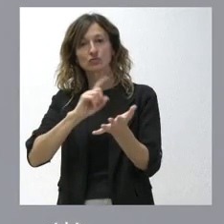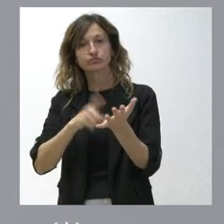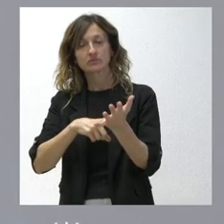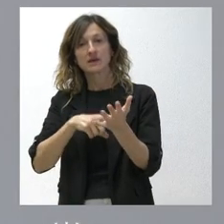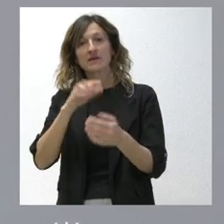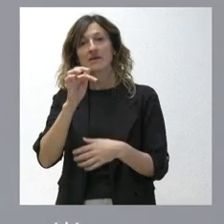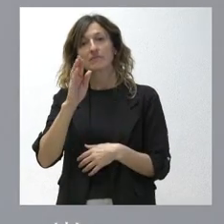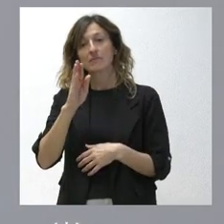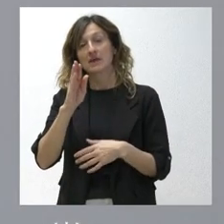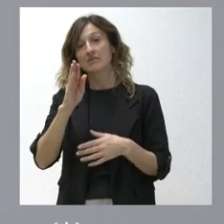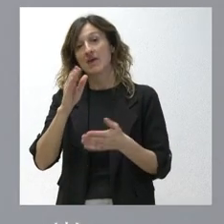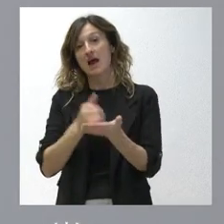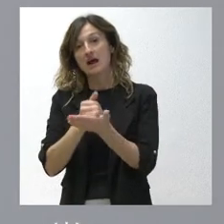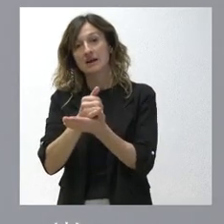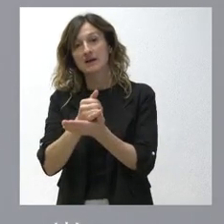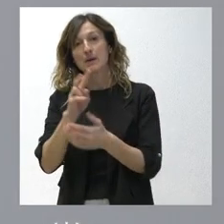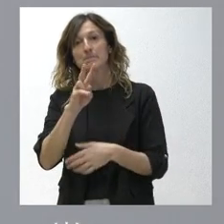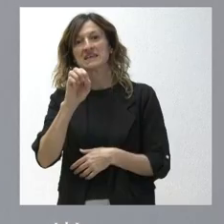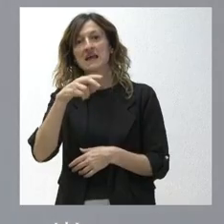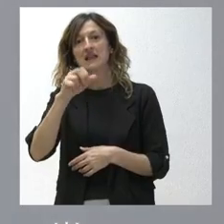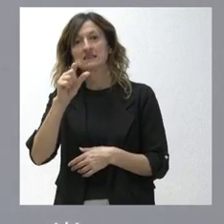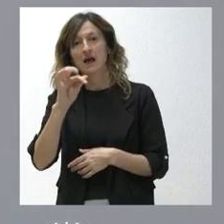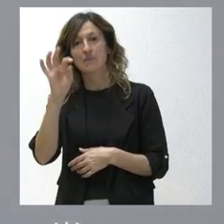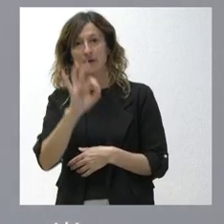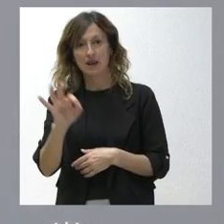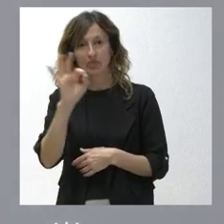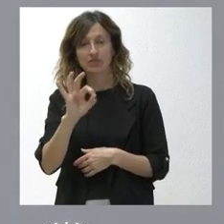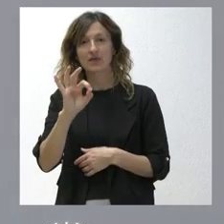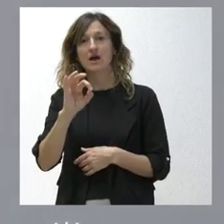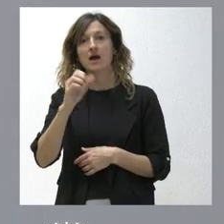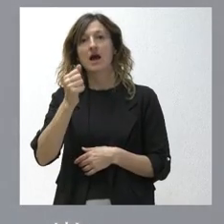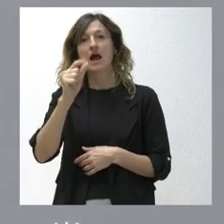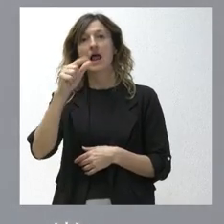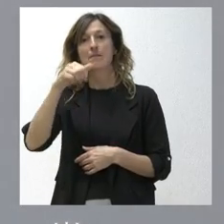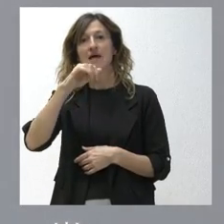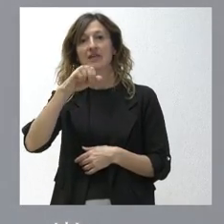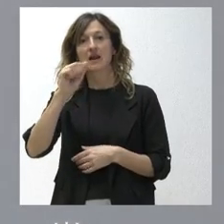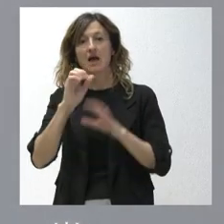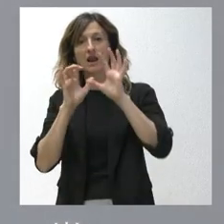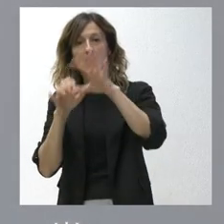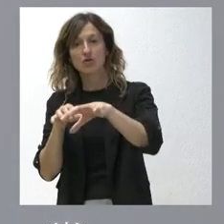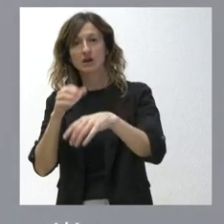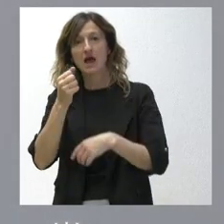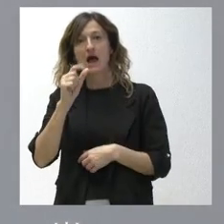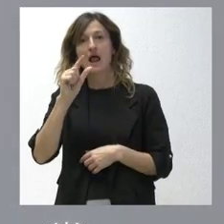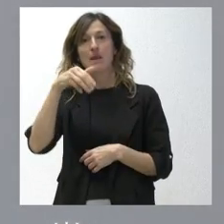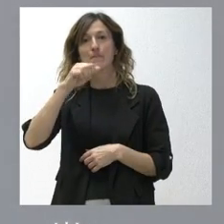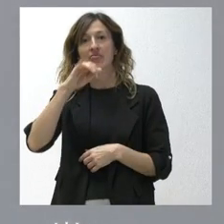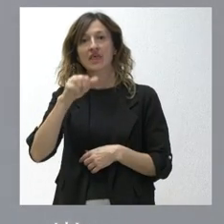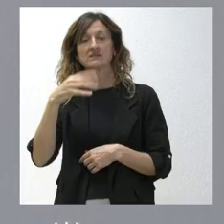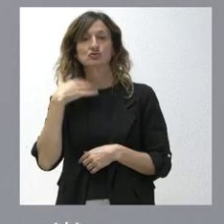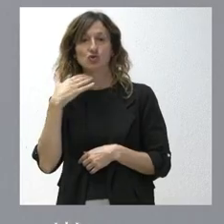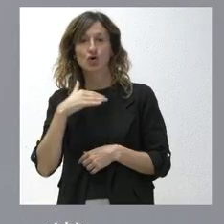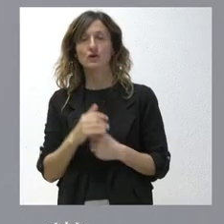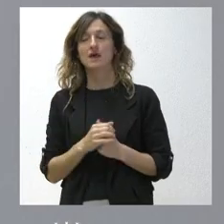profesional agraria en Viñalta, Palencia, en Almázcara, León y en Almazán, Soria. Es